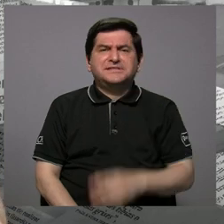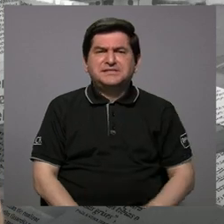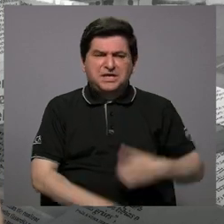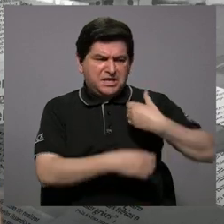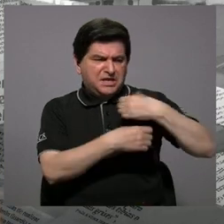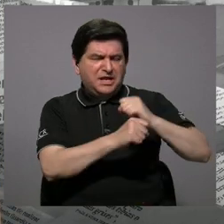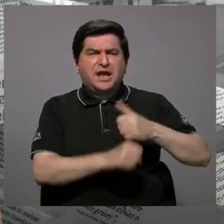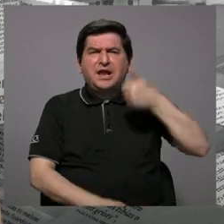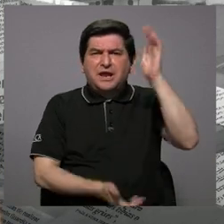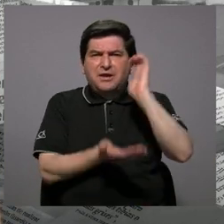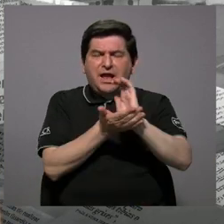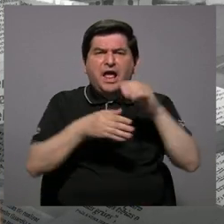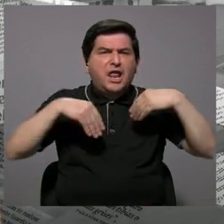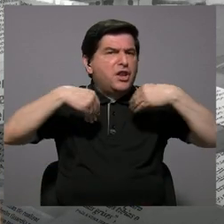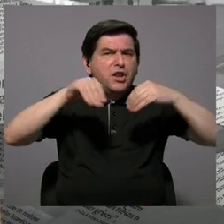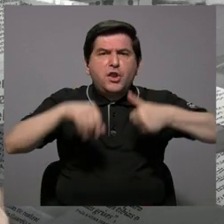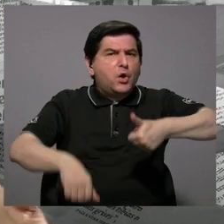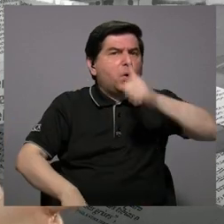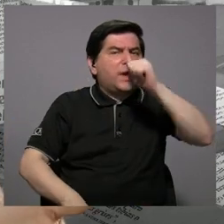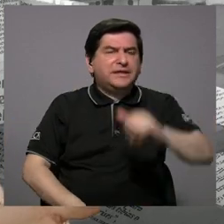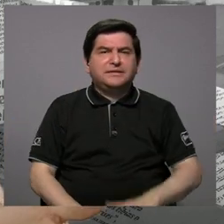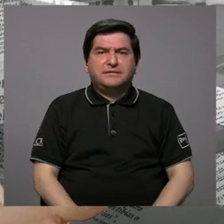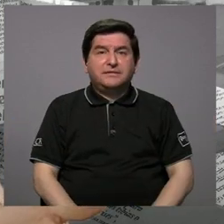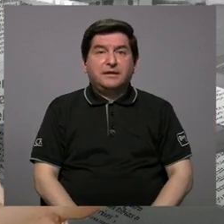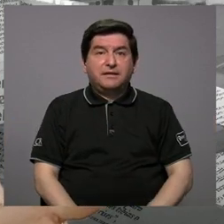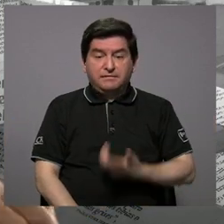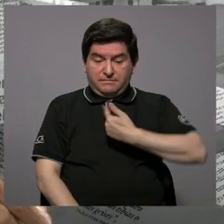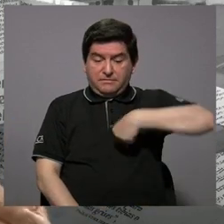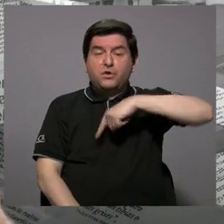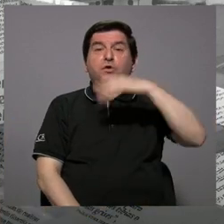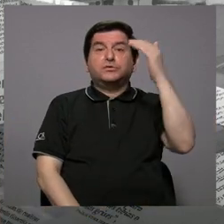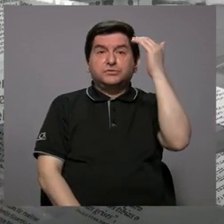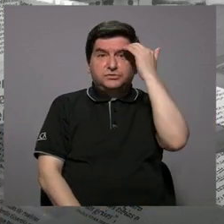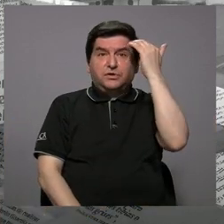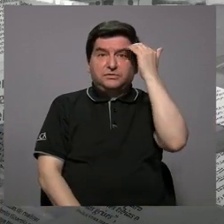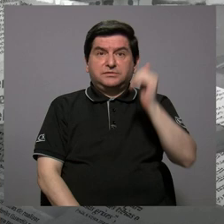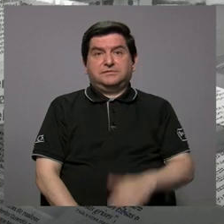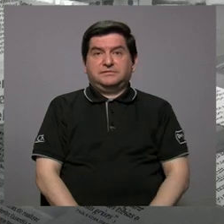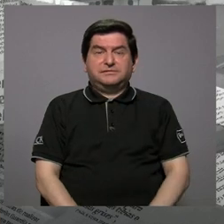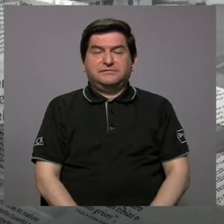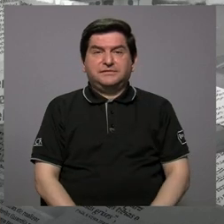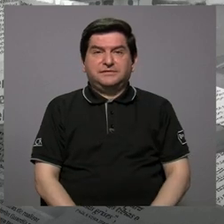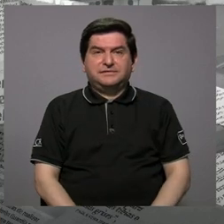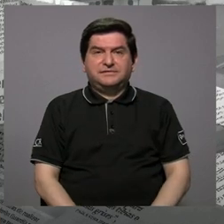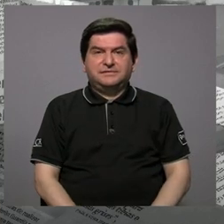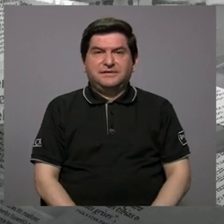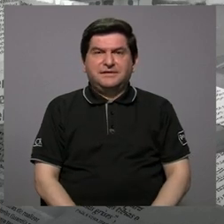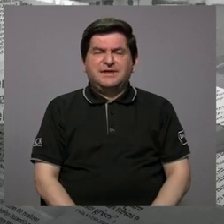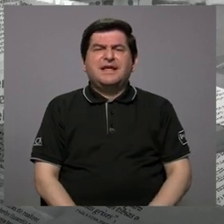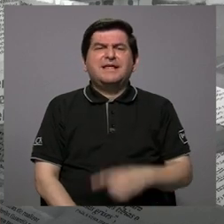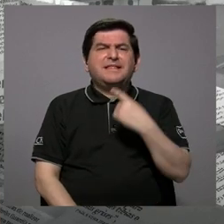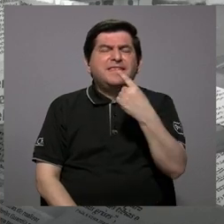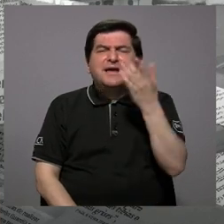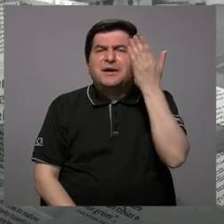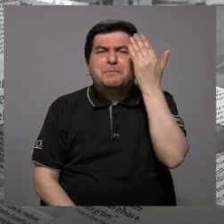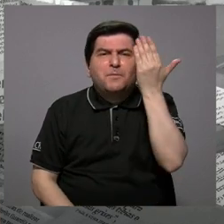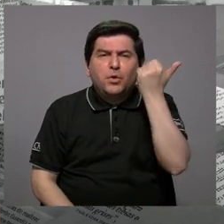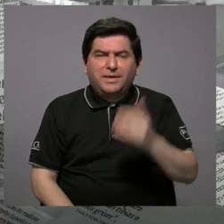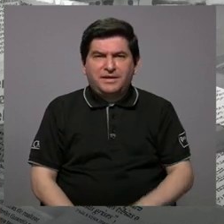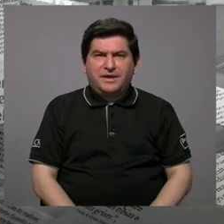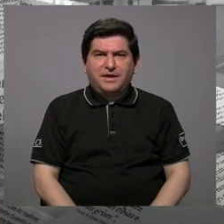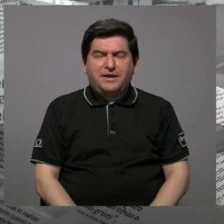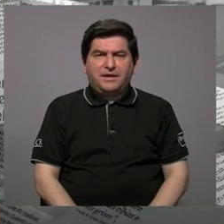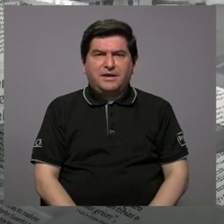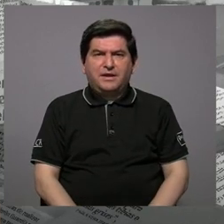municipalidad de La Juelita no vende agua? Eso lo sabemos, no tiene que decirnos, pero sí tiene que decirnos por qué, como